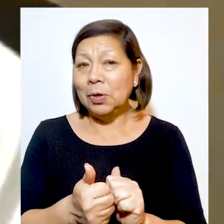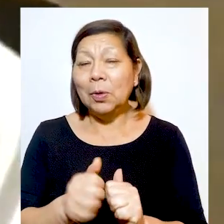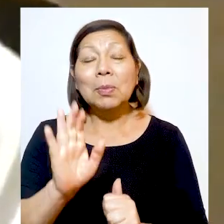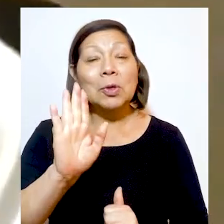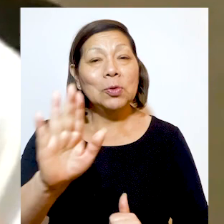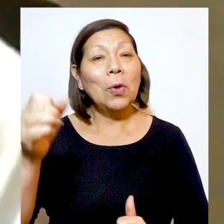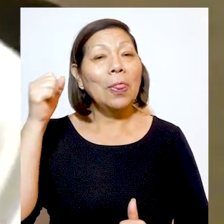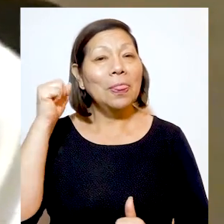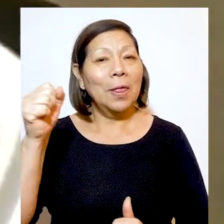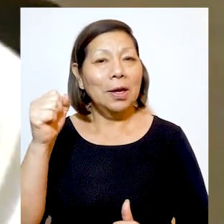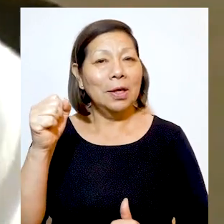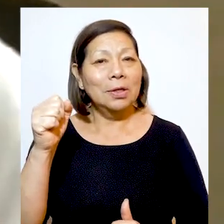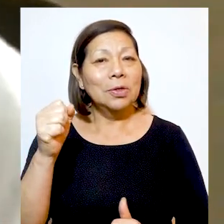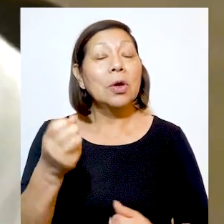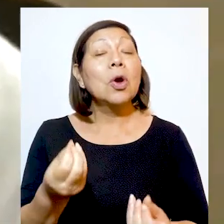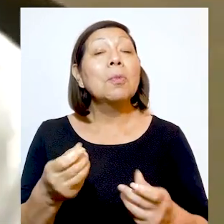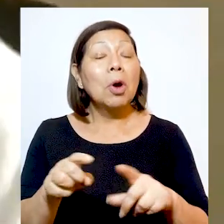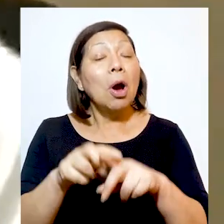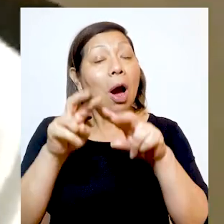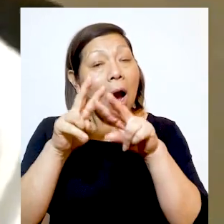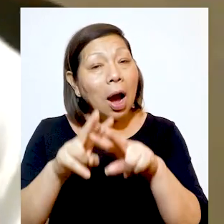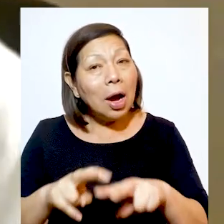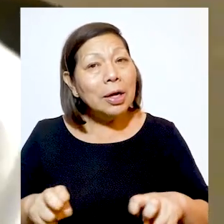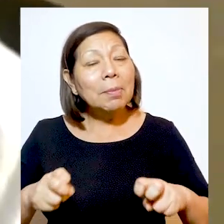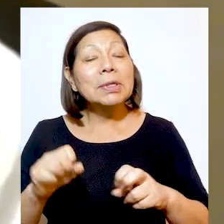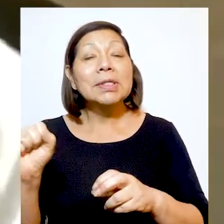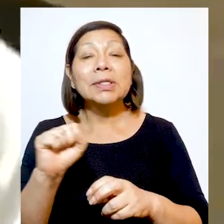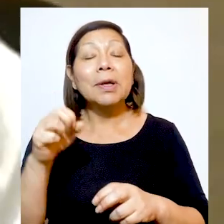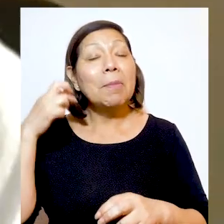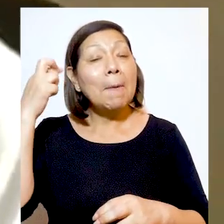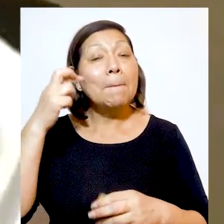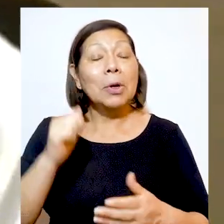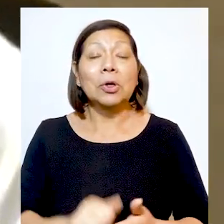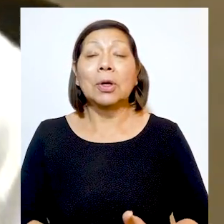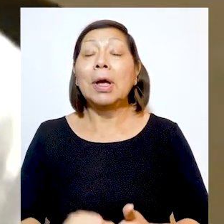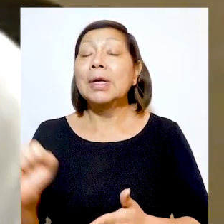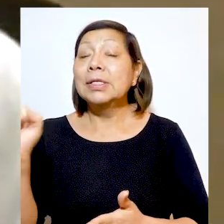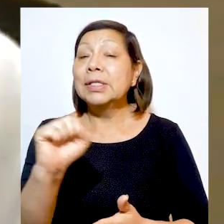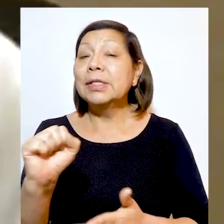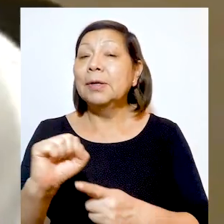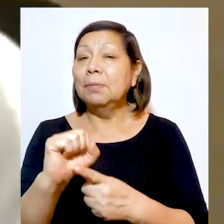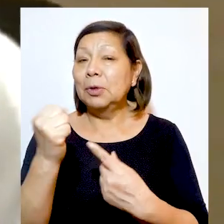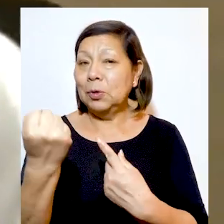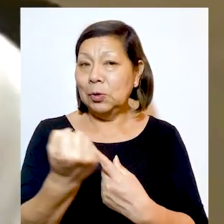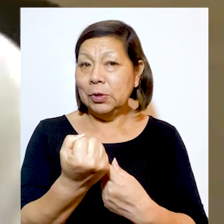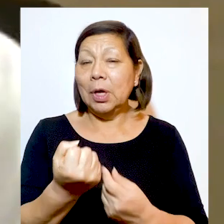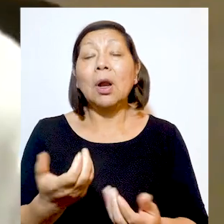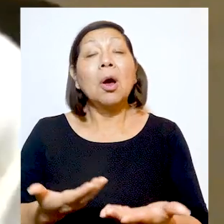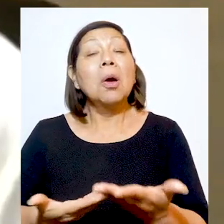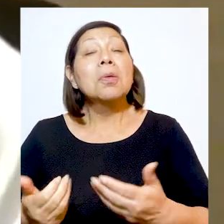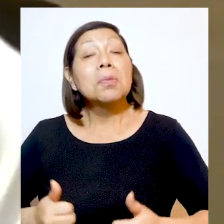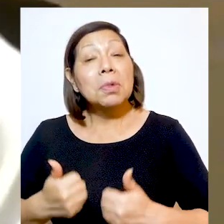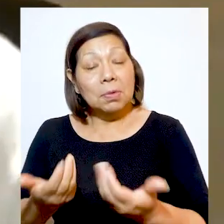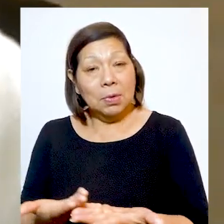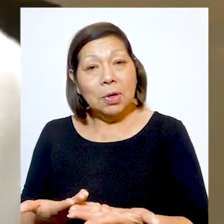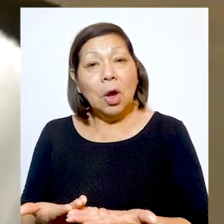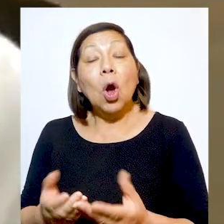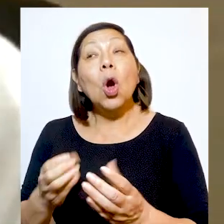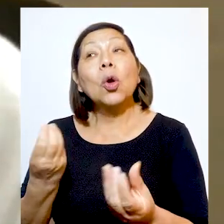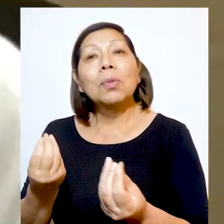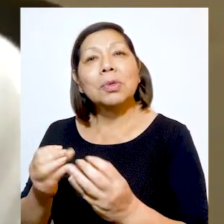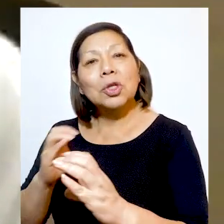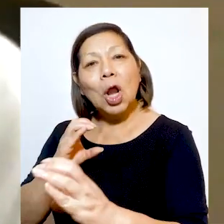los derechos, límites, análisis, sistema político, sistema social, convivencia y la